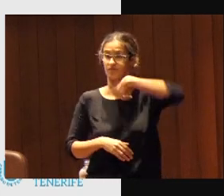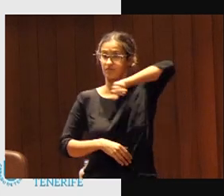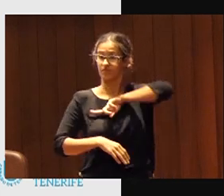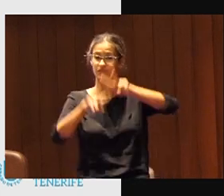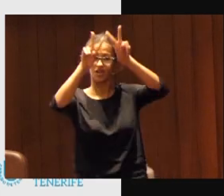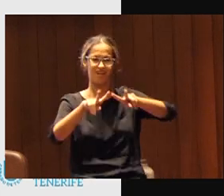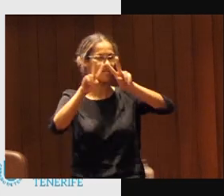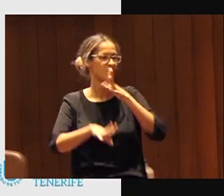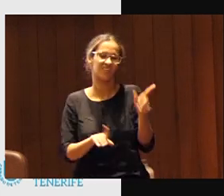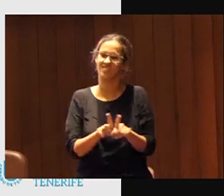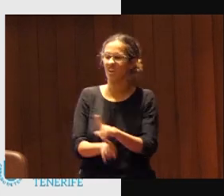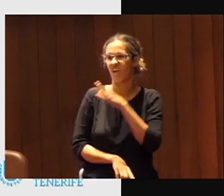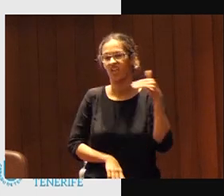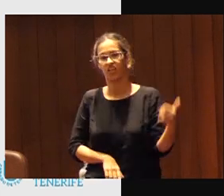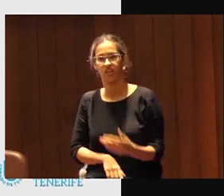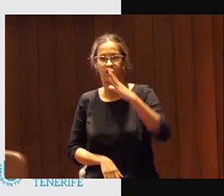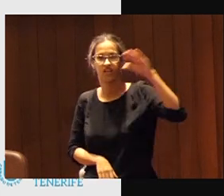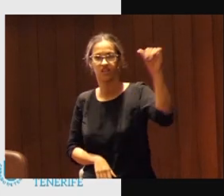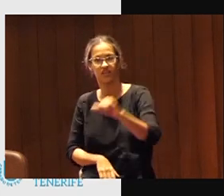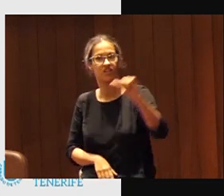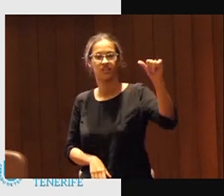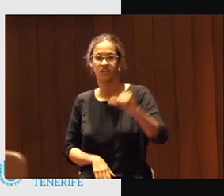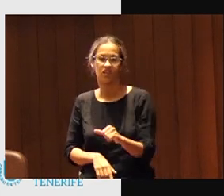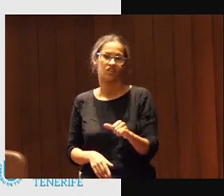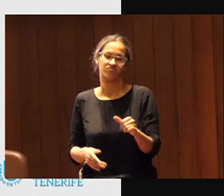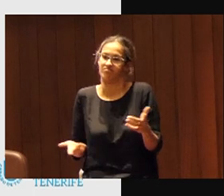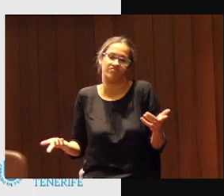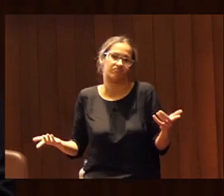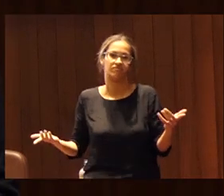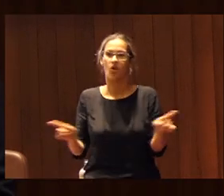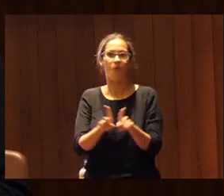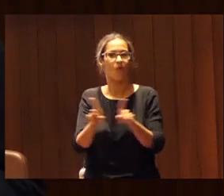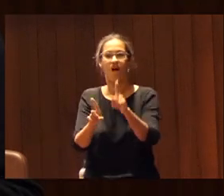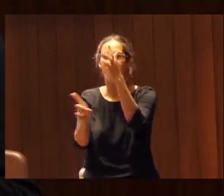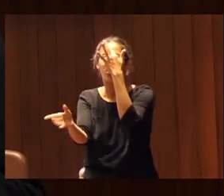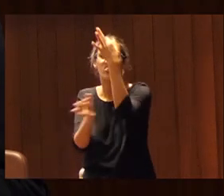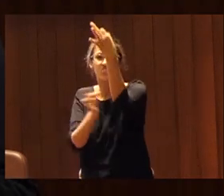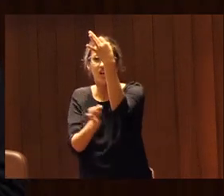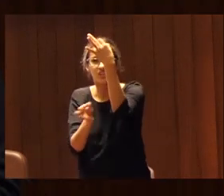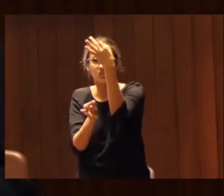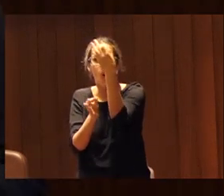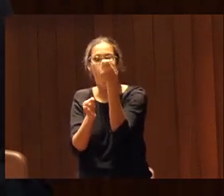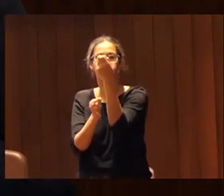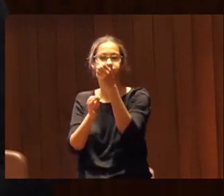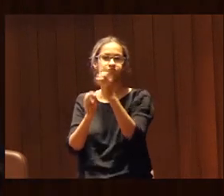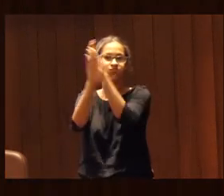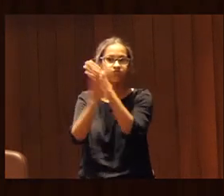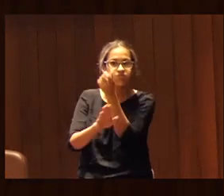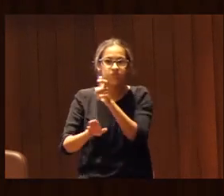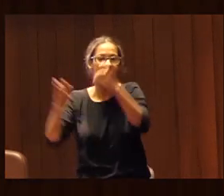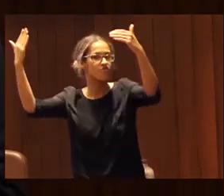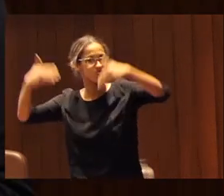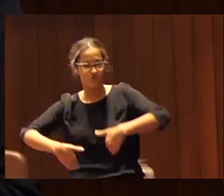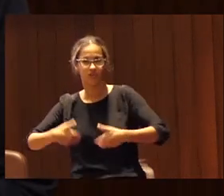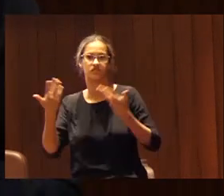un poco cansada de escuchar todo eran opiniones no había datos sobre qué es lo que ocurre cuando hacemos una actividad de forma